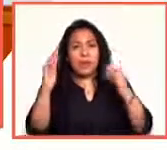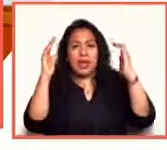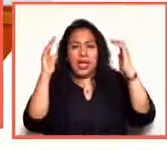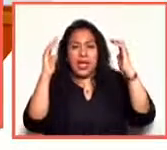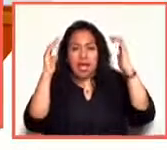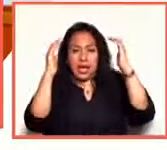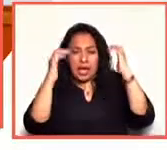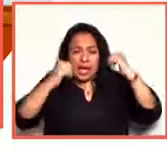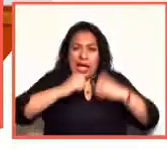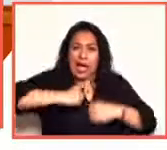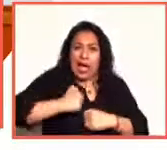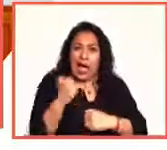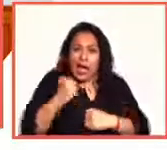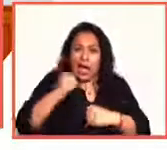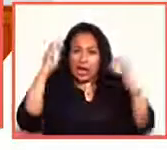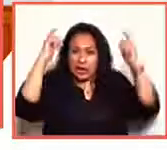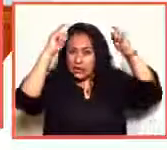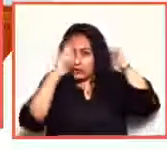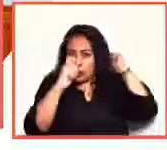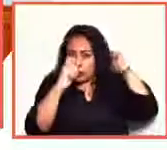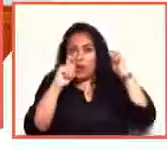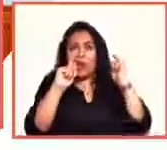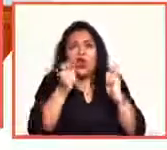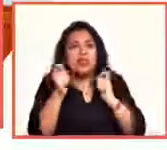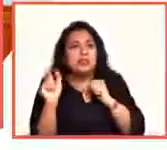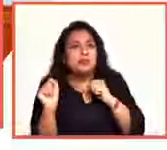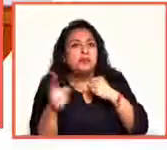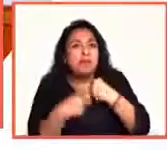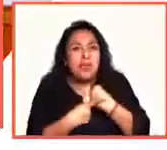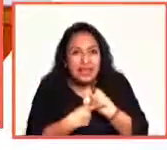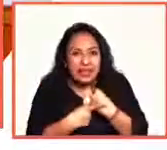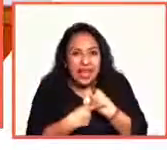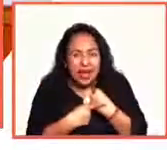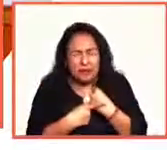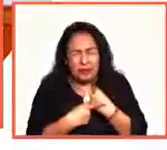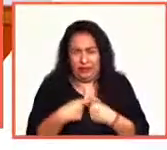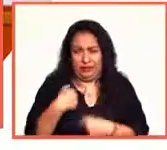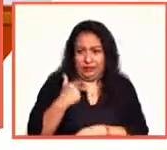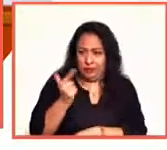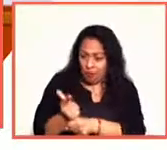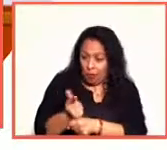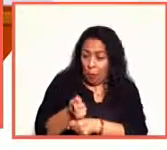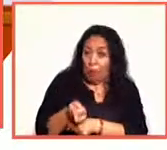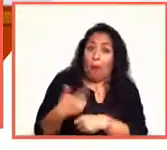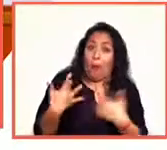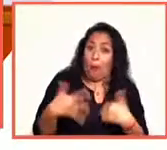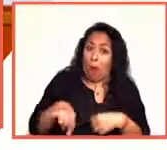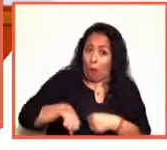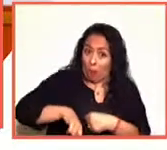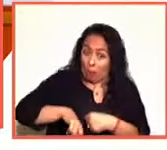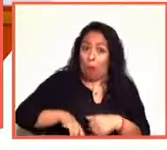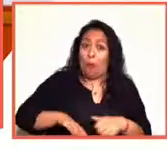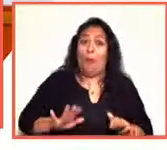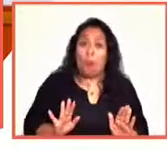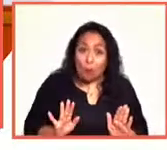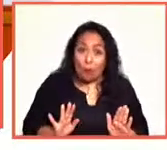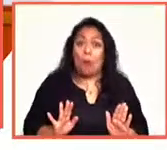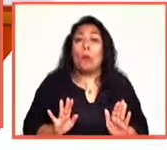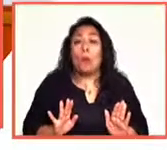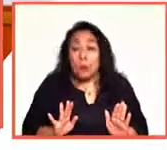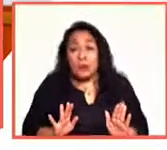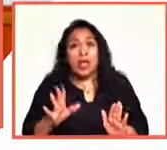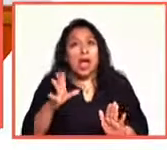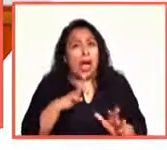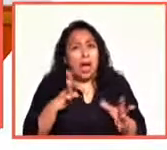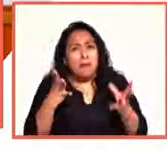es una metáfora. Cuando uno descubre eso, dice, caray, qué cosa tan interesante. Entonces, hay un montón de